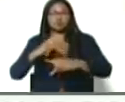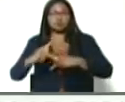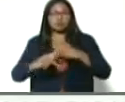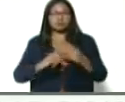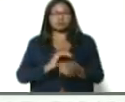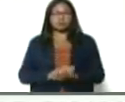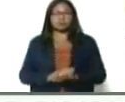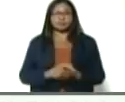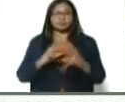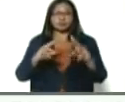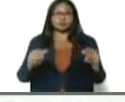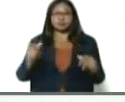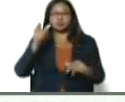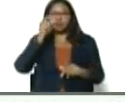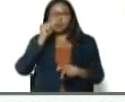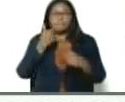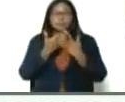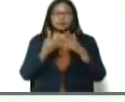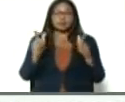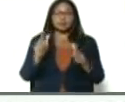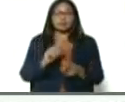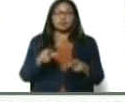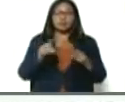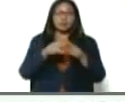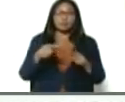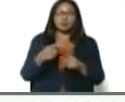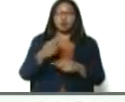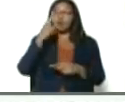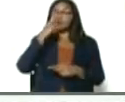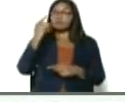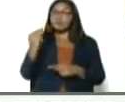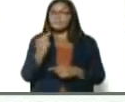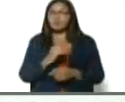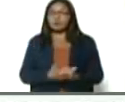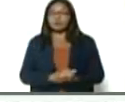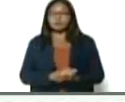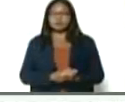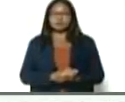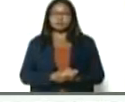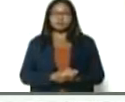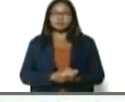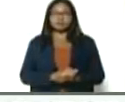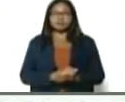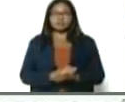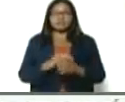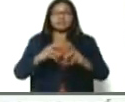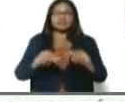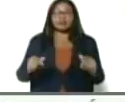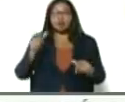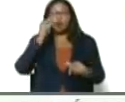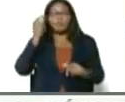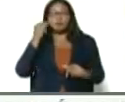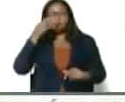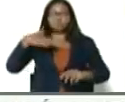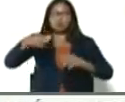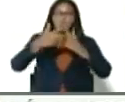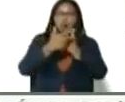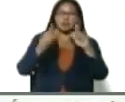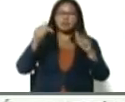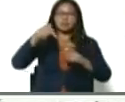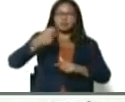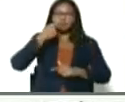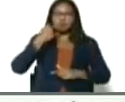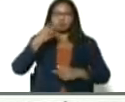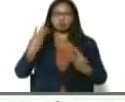tierra y hombres libres, dijo Ezequiel Zamora, tierra y hombres, mujeres y pueblos libres, decimos hoy,